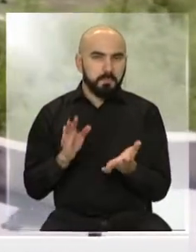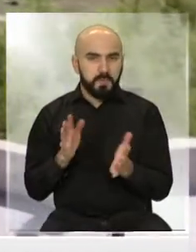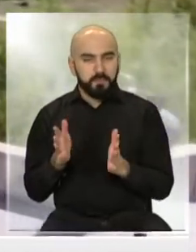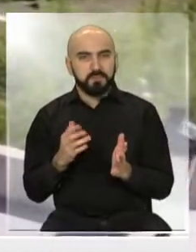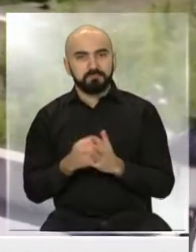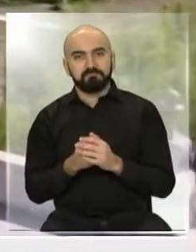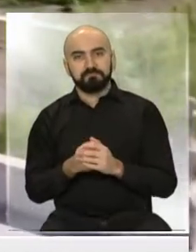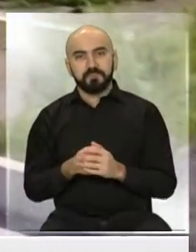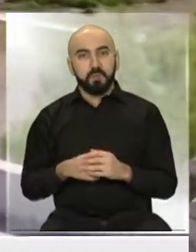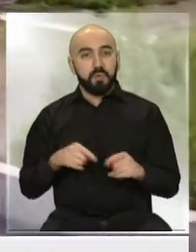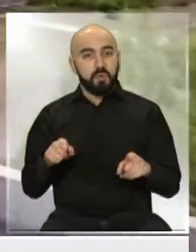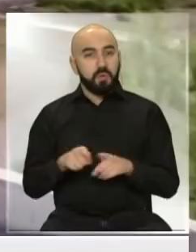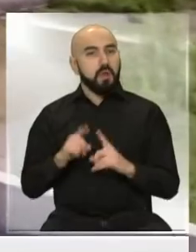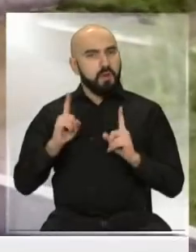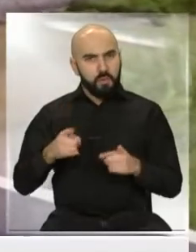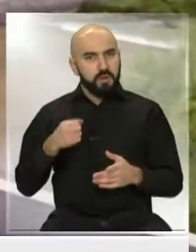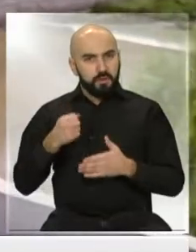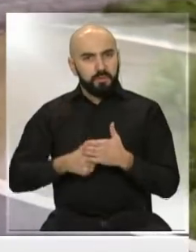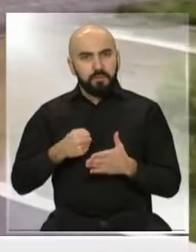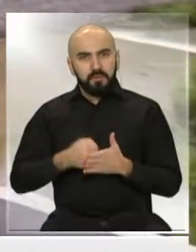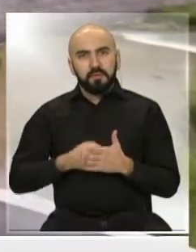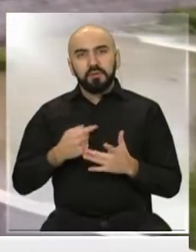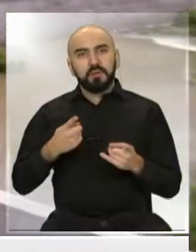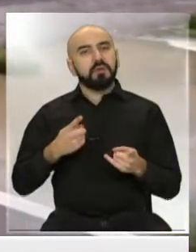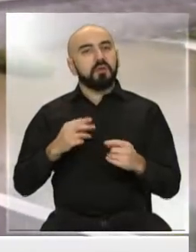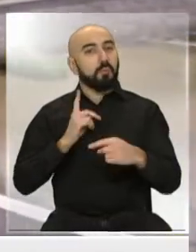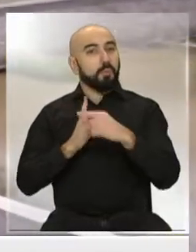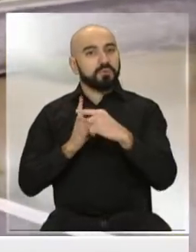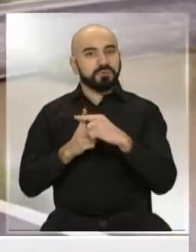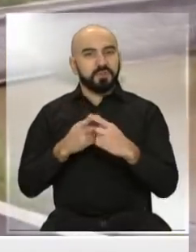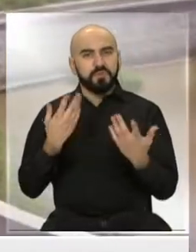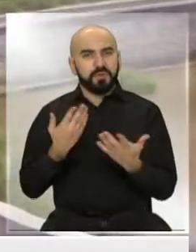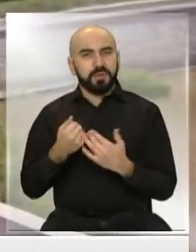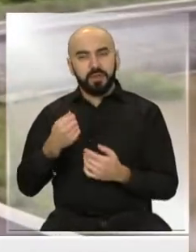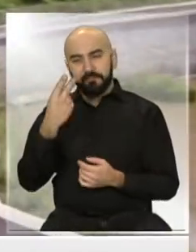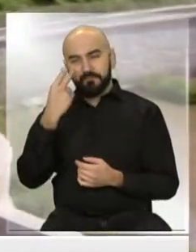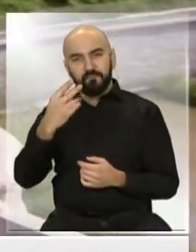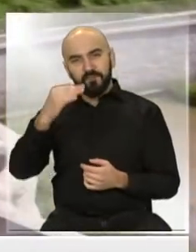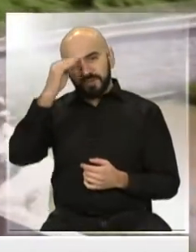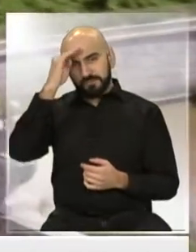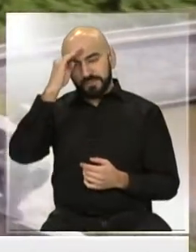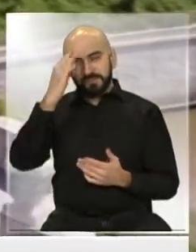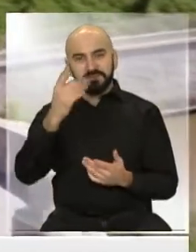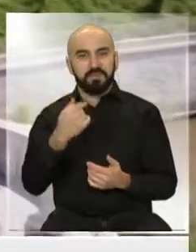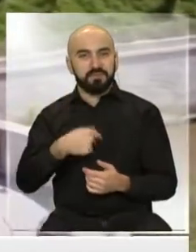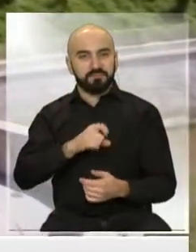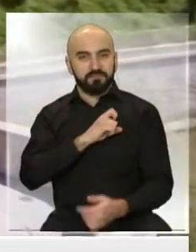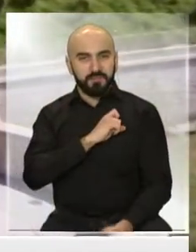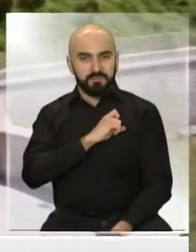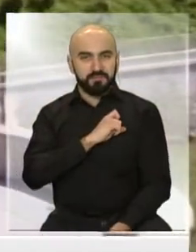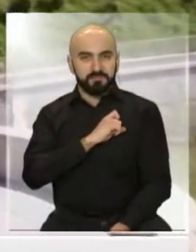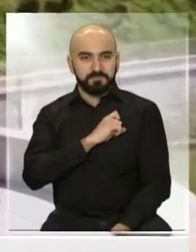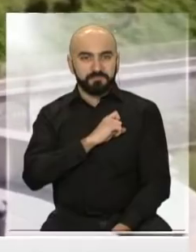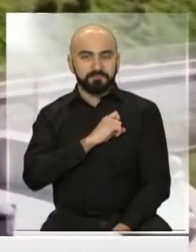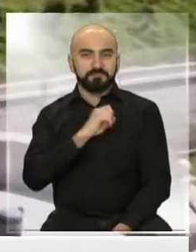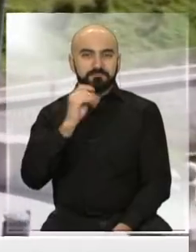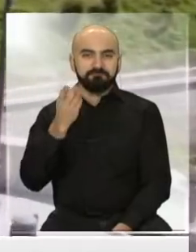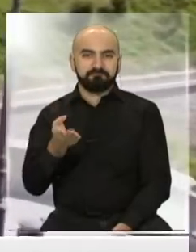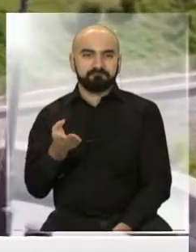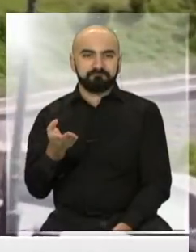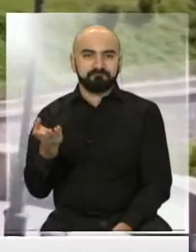La ventaja que tenemos es, precisamente, que podemos mirar la experiencia de España, y como dijo la Organización Panamericana de la Salud, que tú nos contabas, Marían,